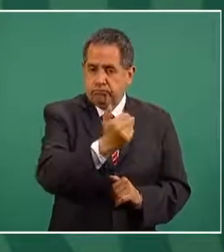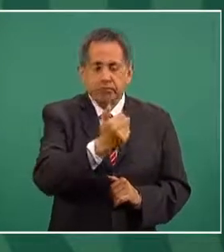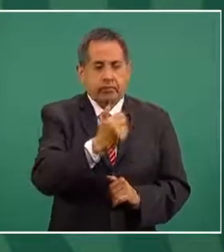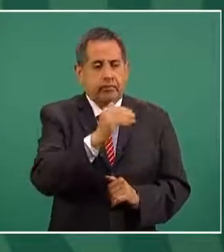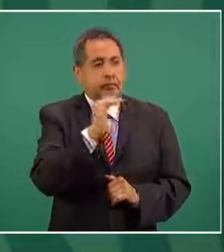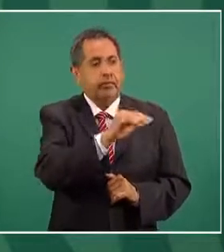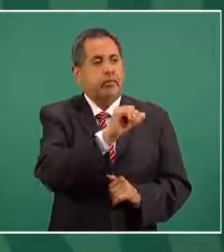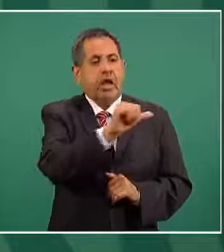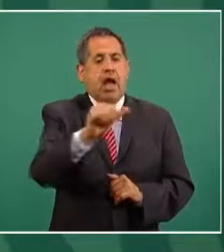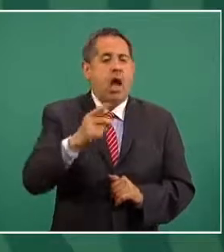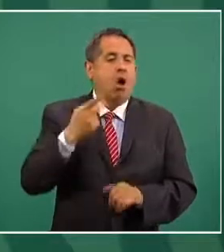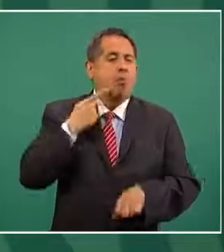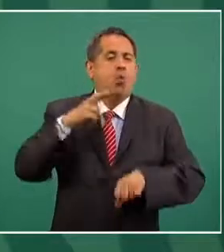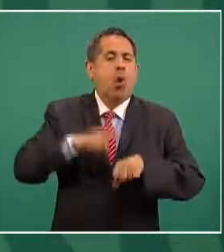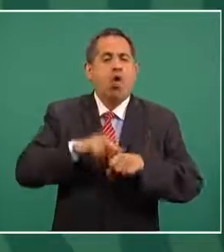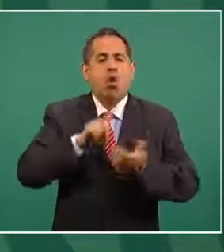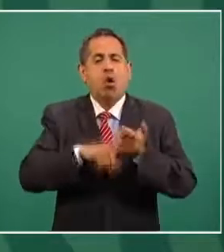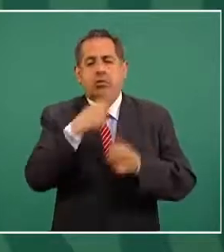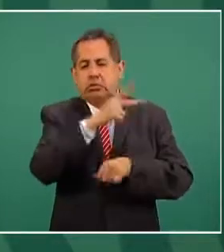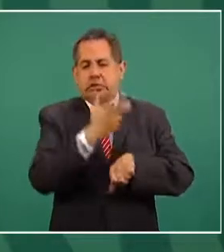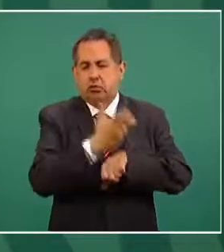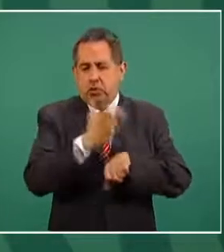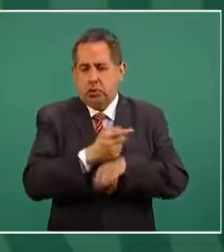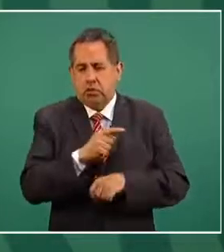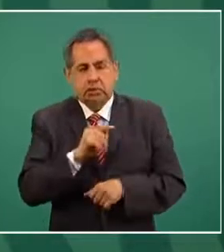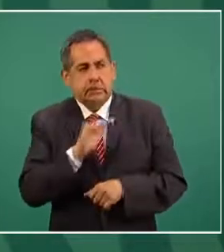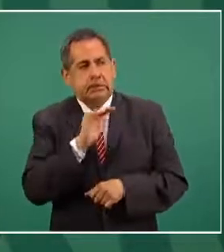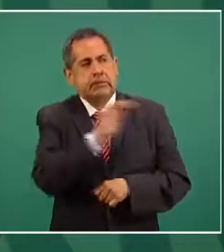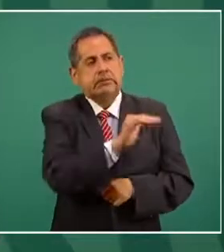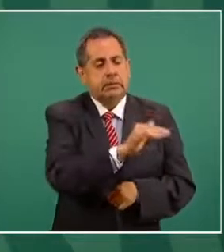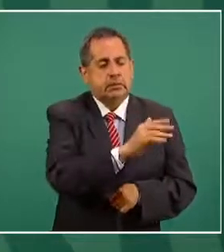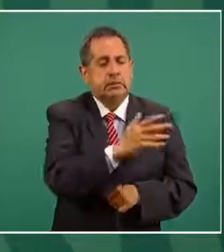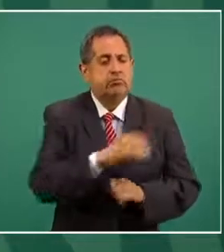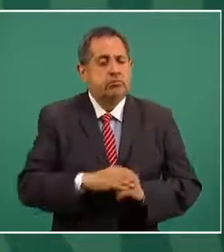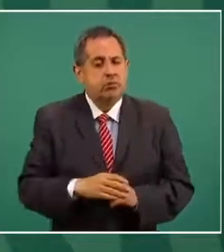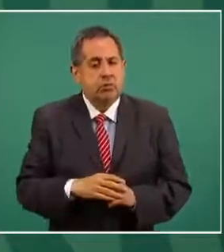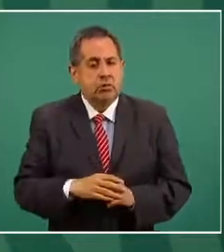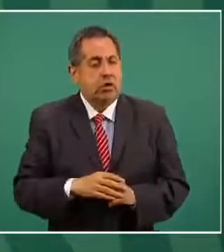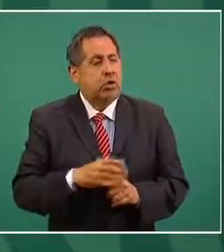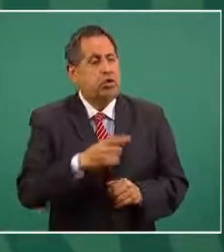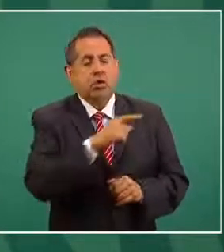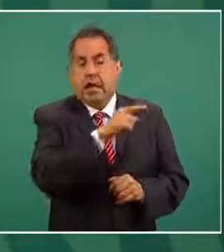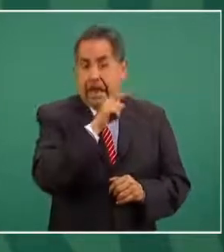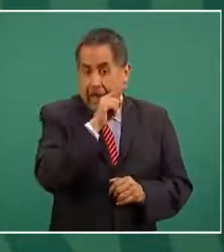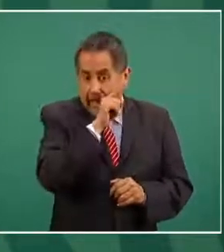particular al procurador de Estados Unidos, fue muy